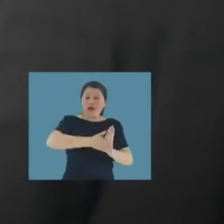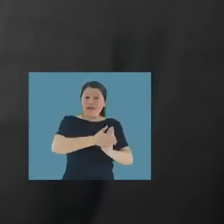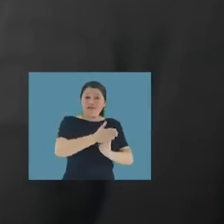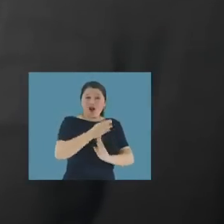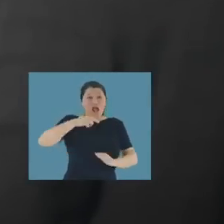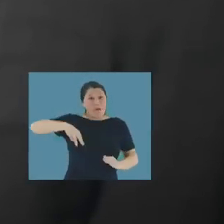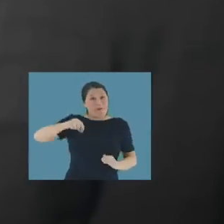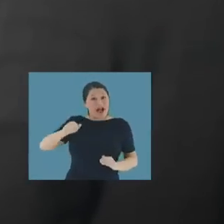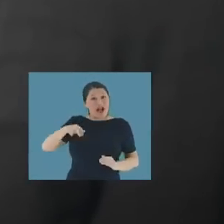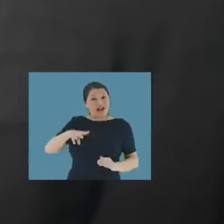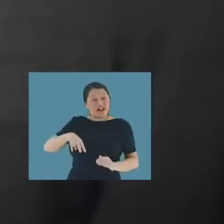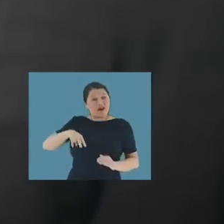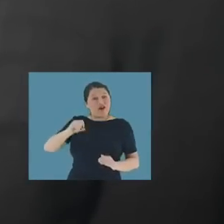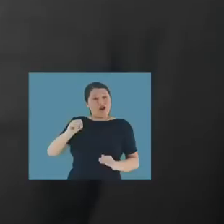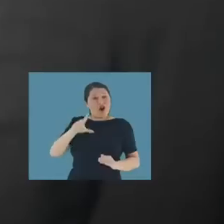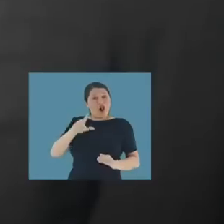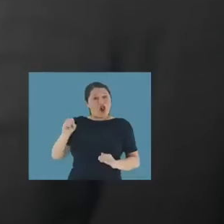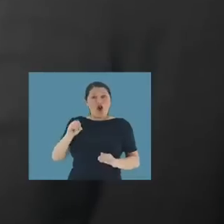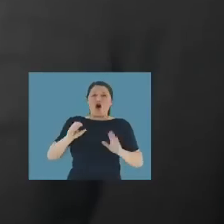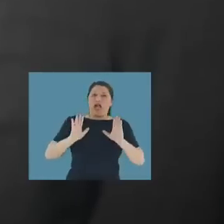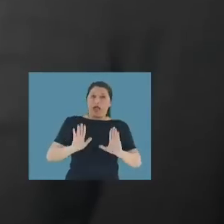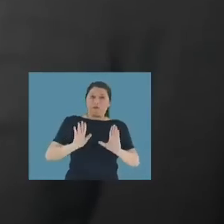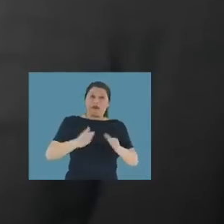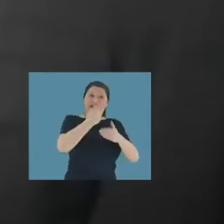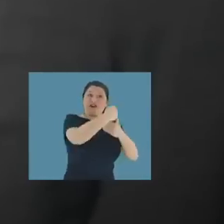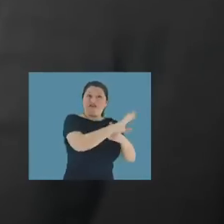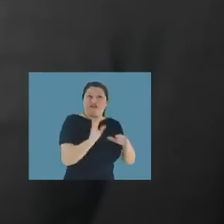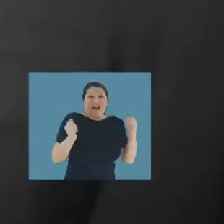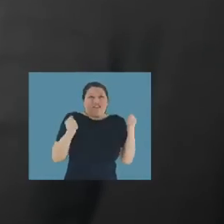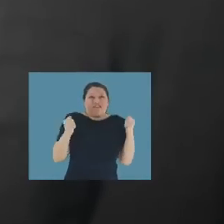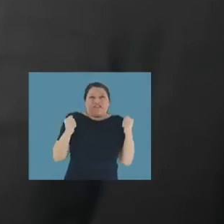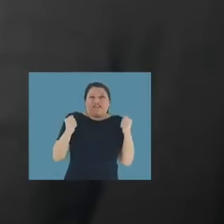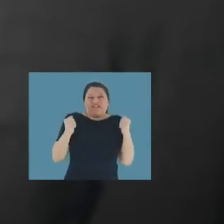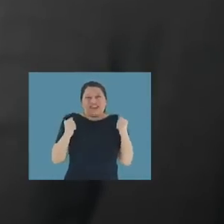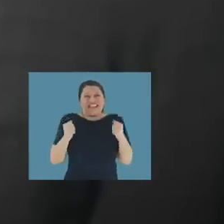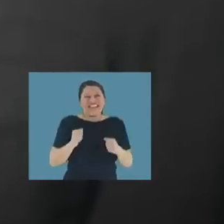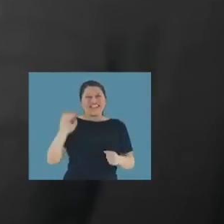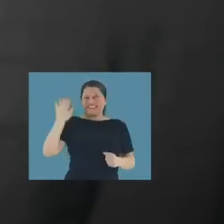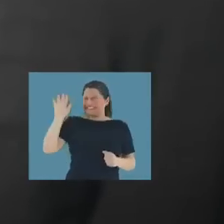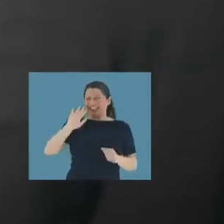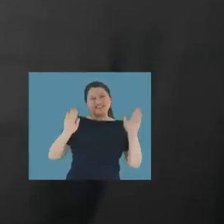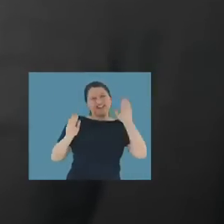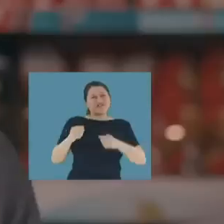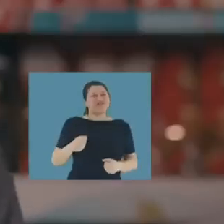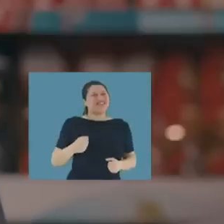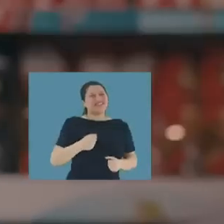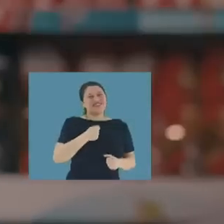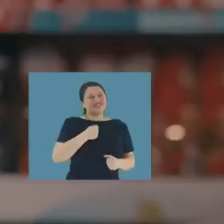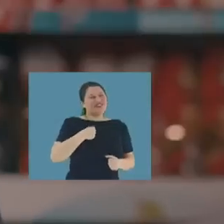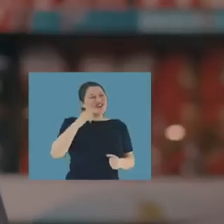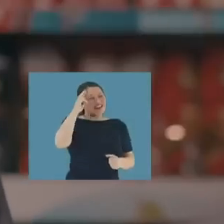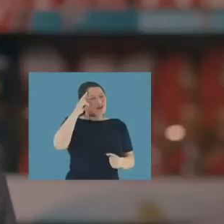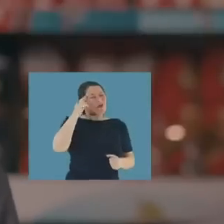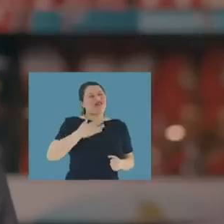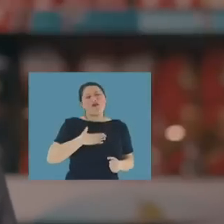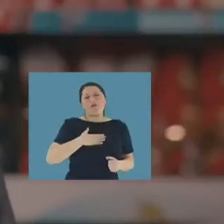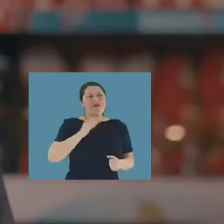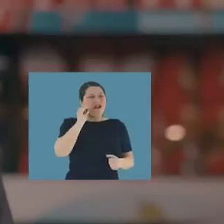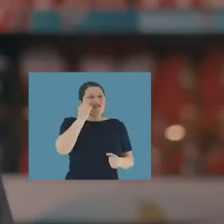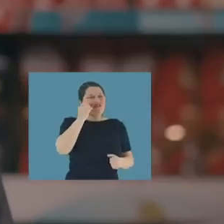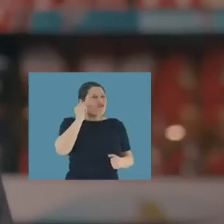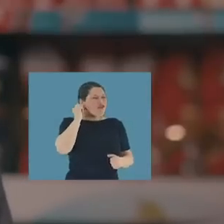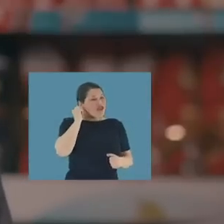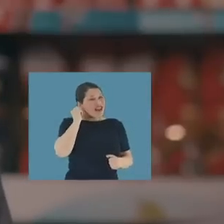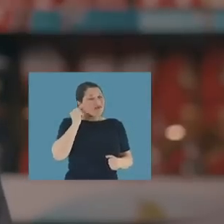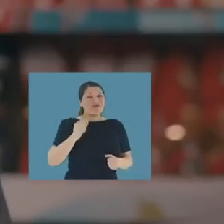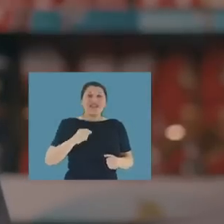ya. Entonces yo me voy. Me voy corriendo porque me debe estar esperando Manolo en la puerta. Muerto de frío. Chao, chao. Me acuerdo